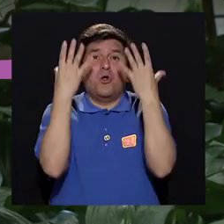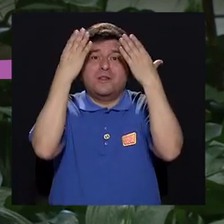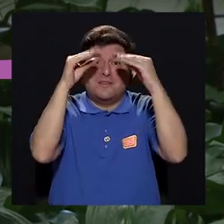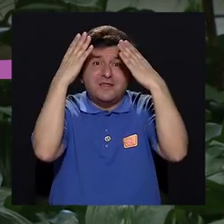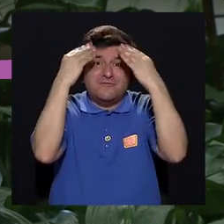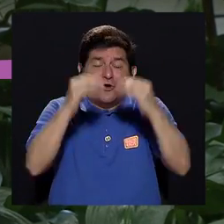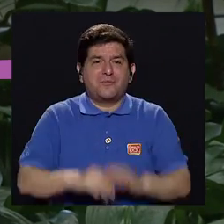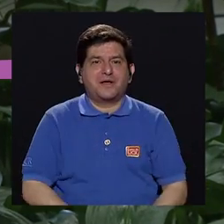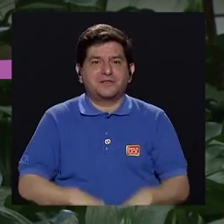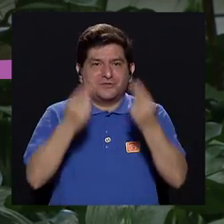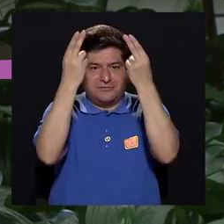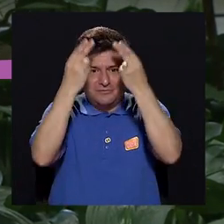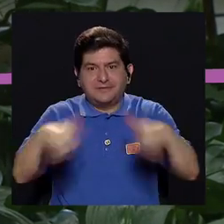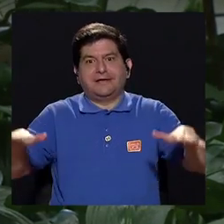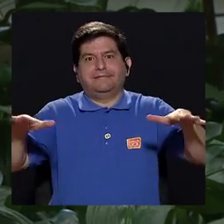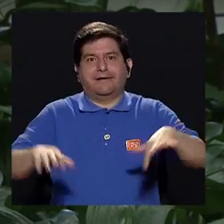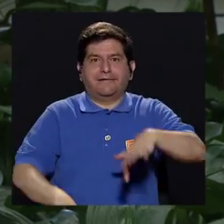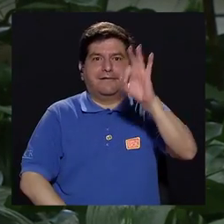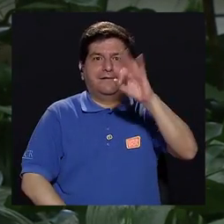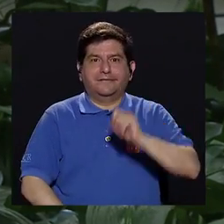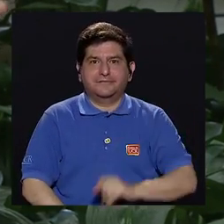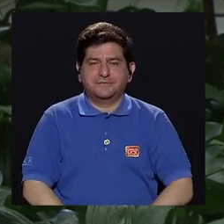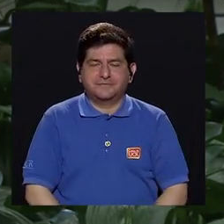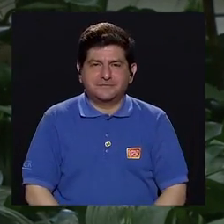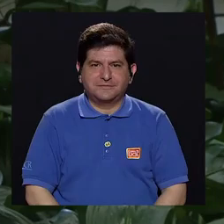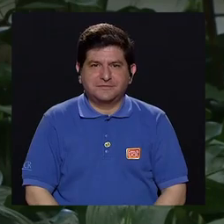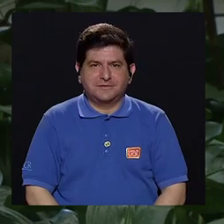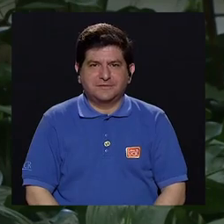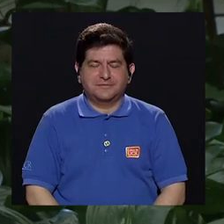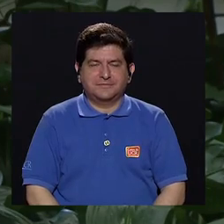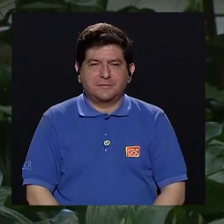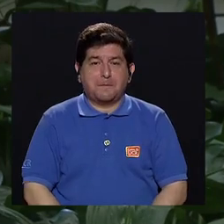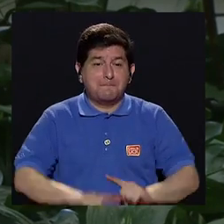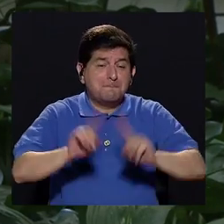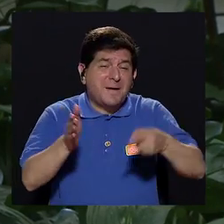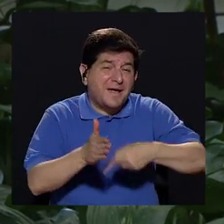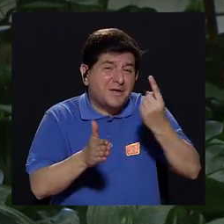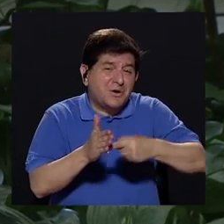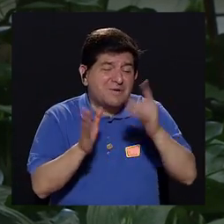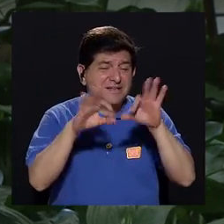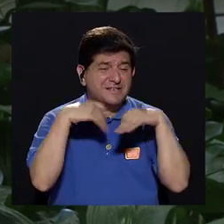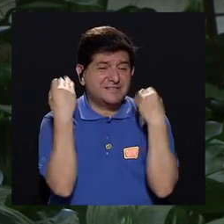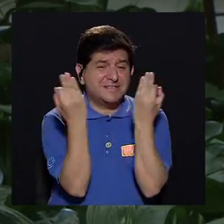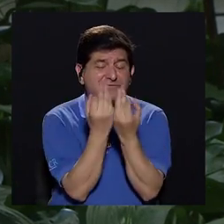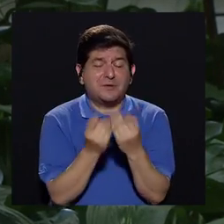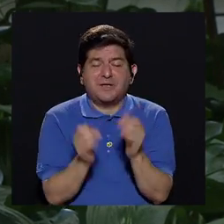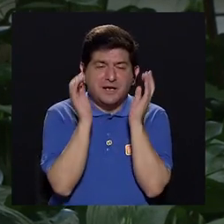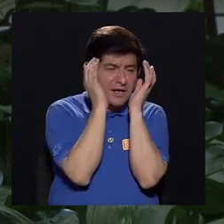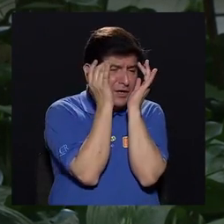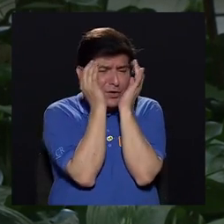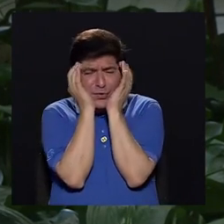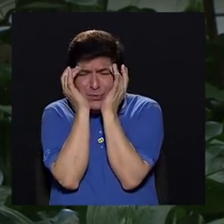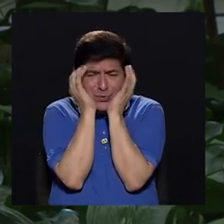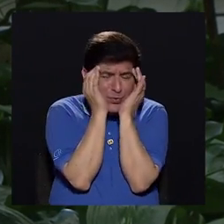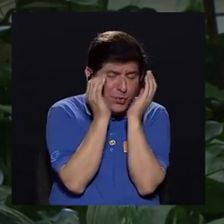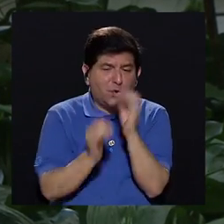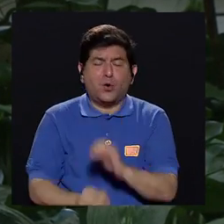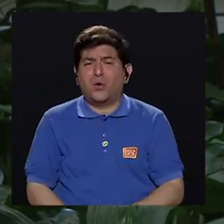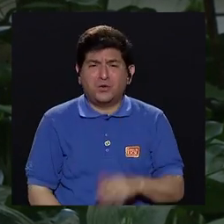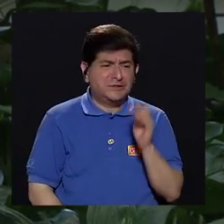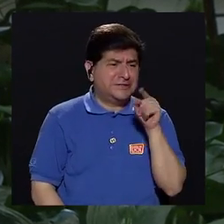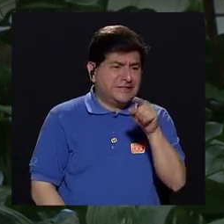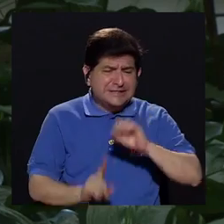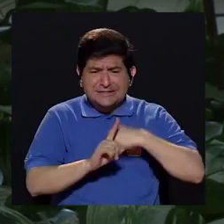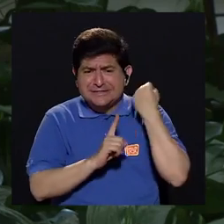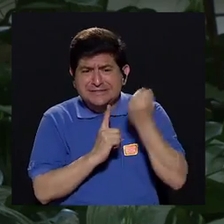hay ahora en el mundo informático hay información de información pero a veces la familia en su desesperación o en su